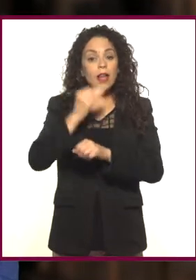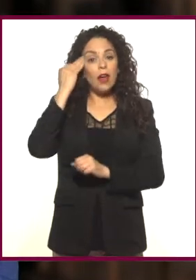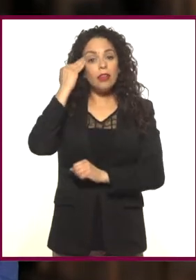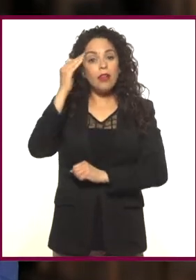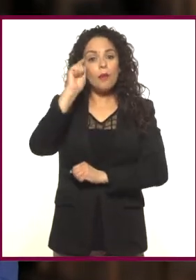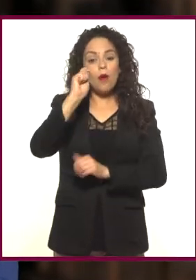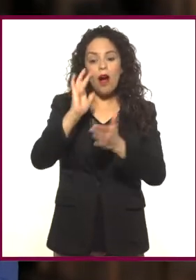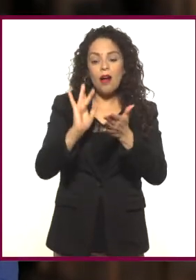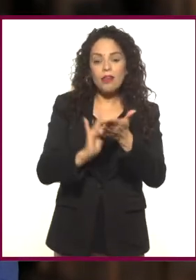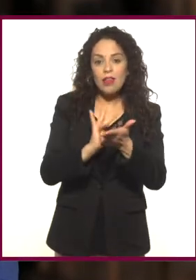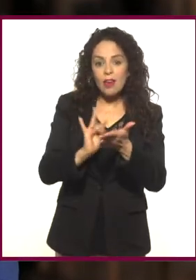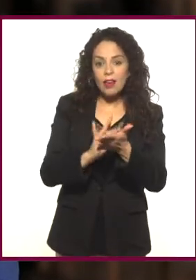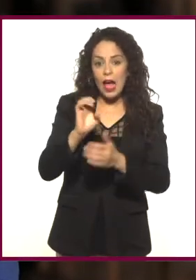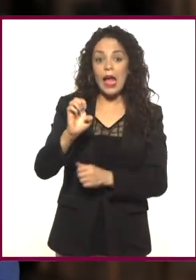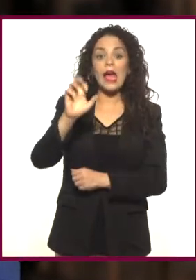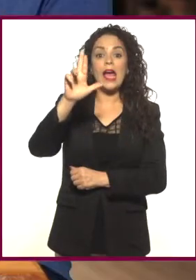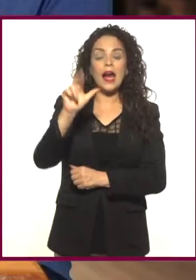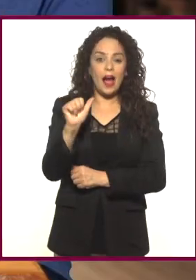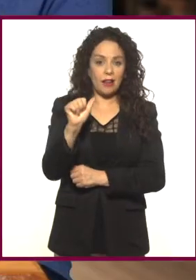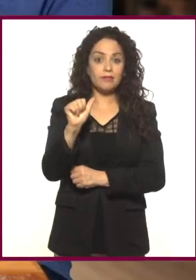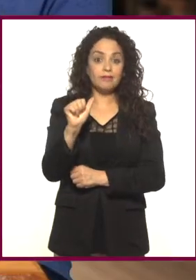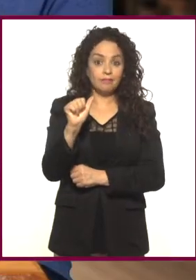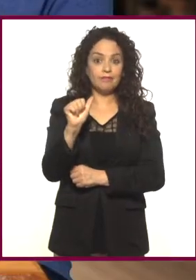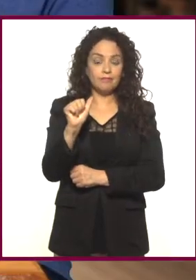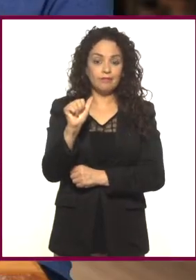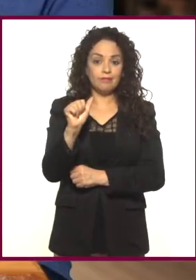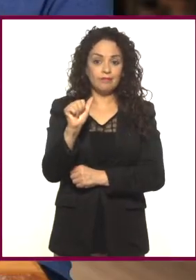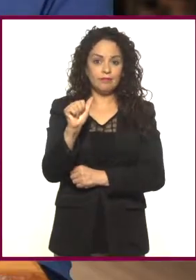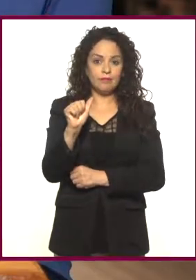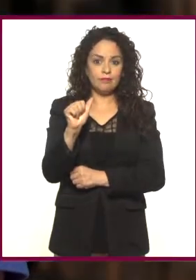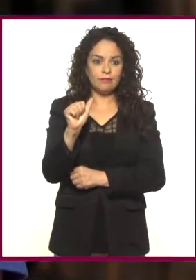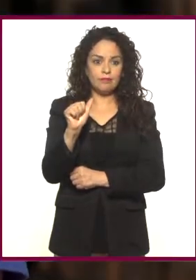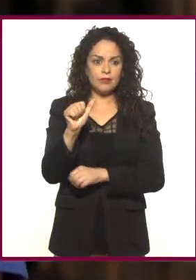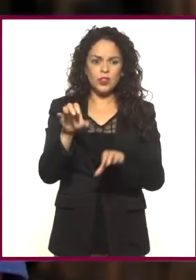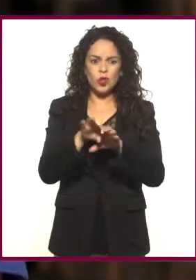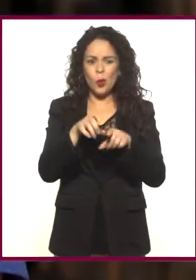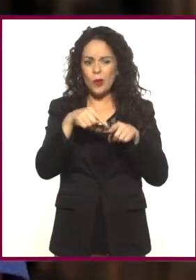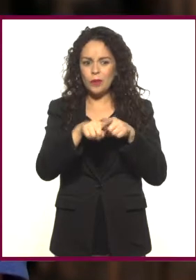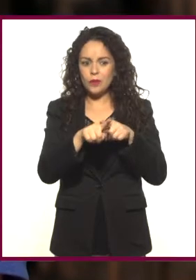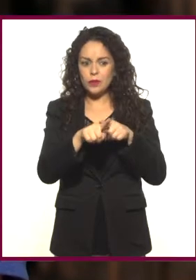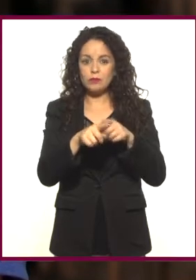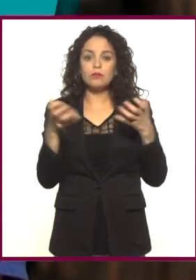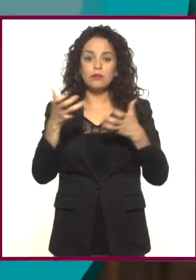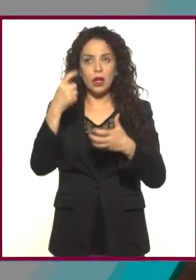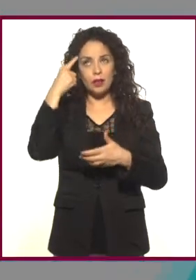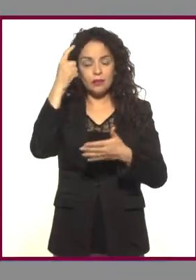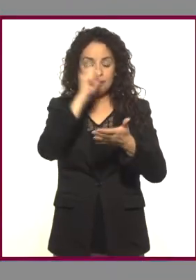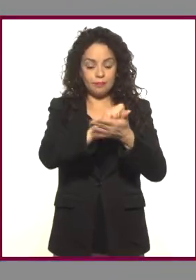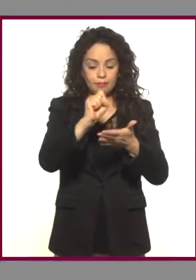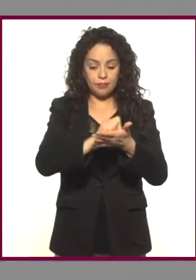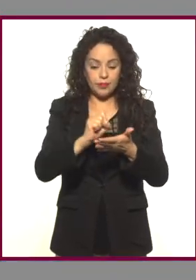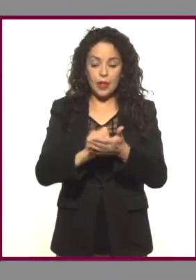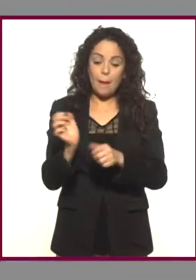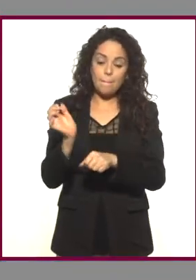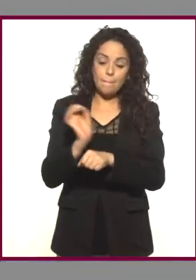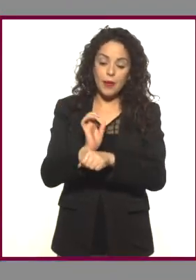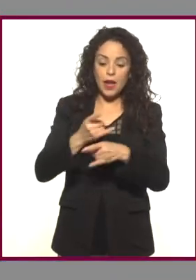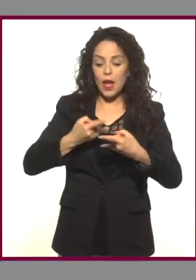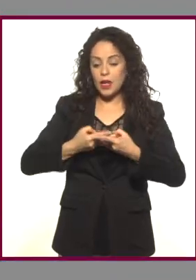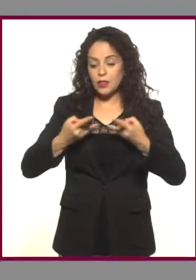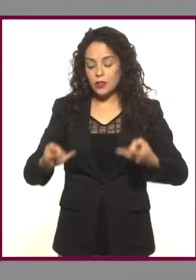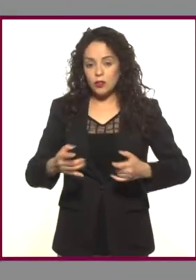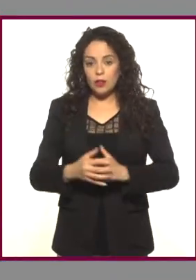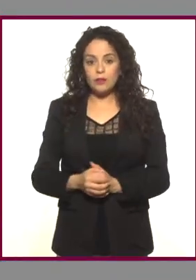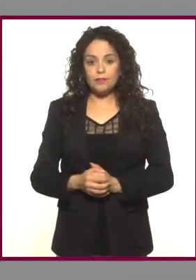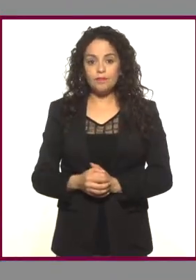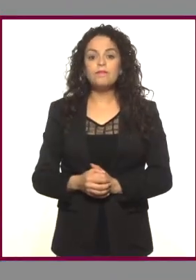digital. ¿Y por dónde empezamos? Desde el guión, ¿no? El guión de cine tiene un